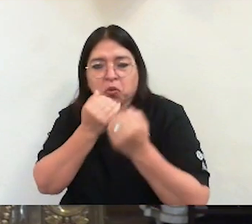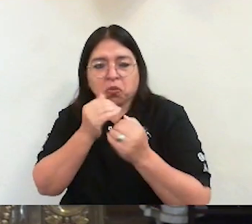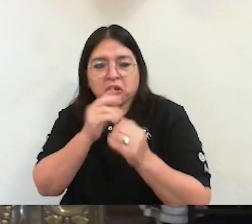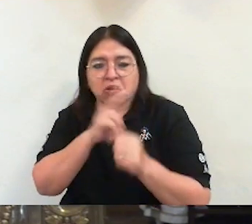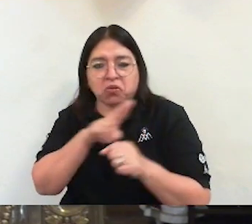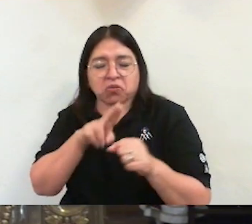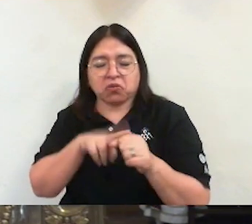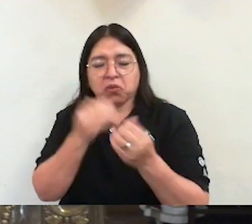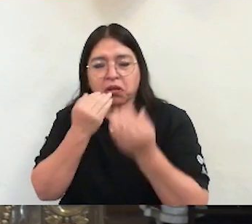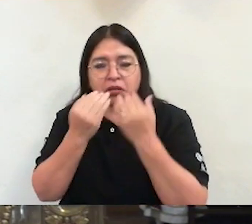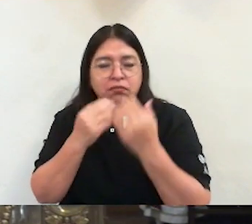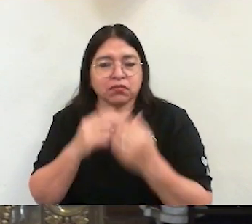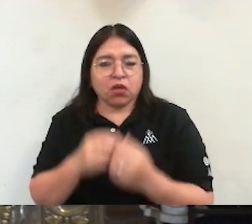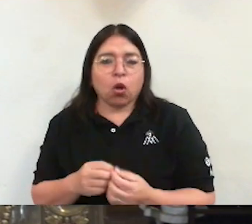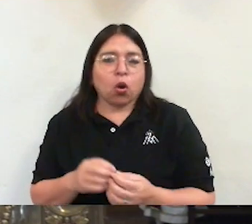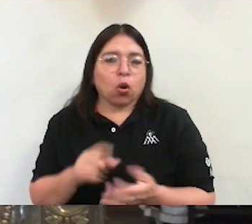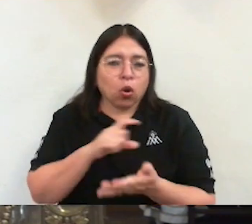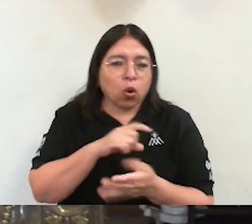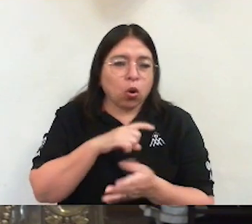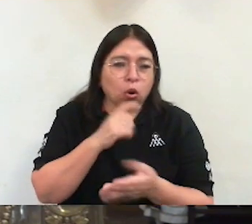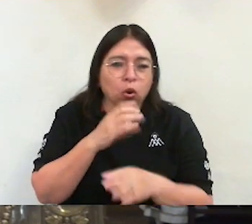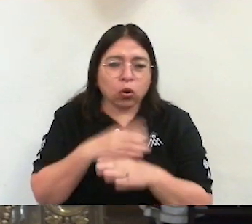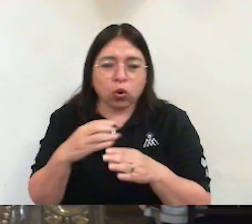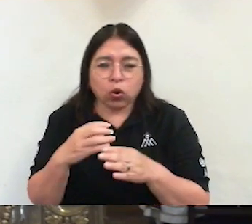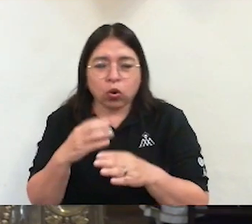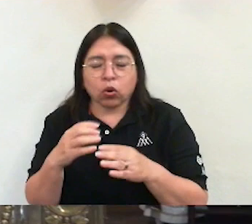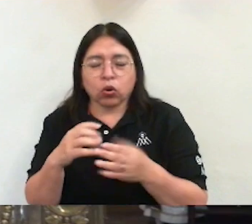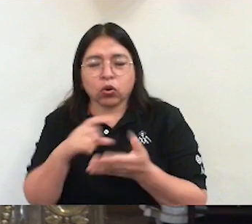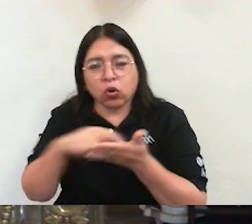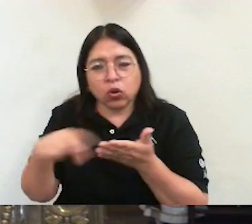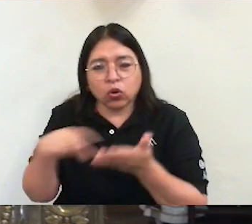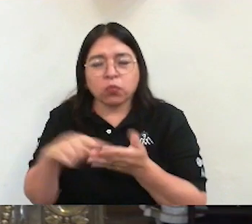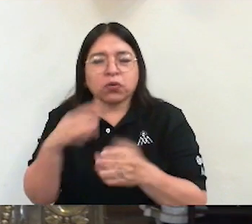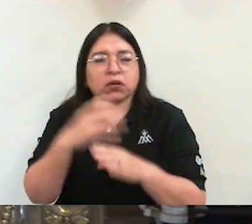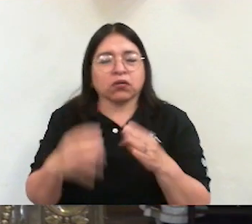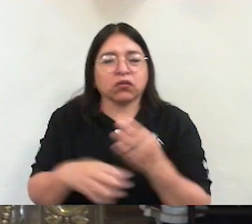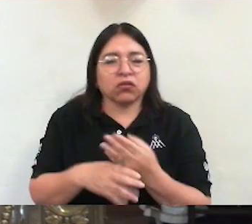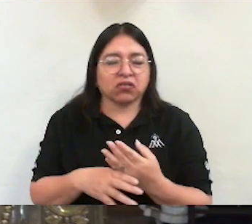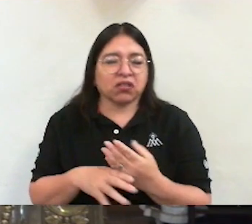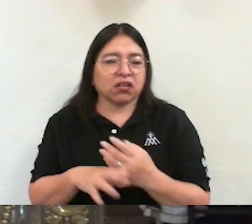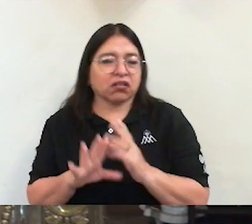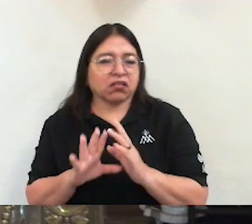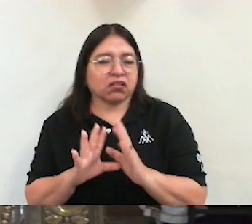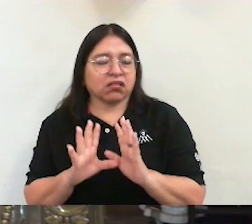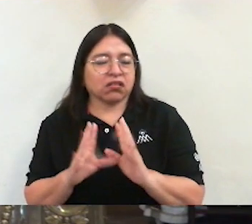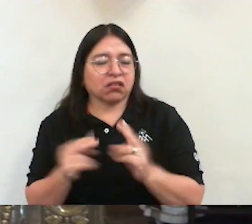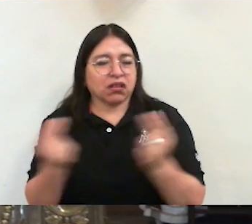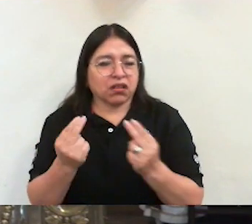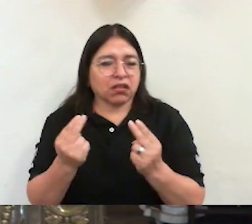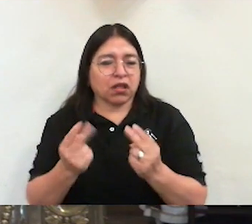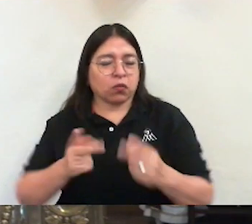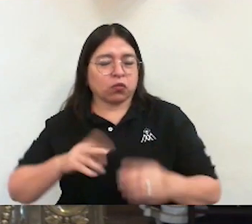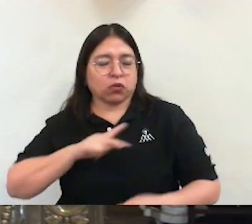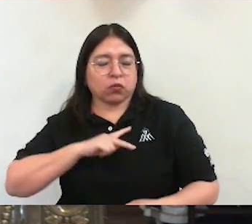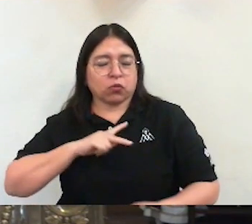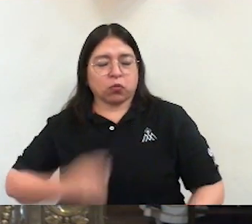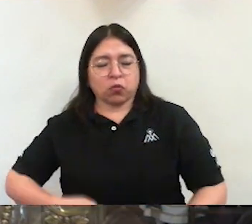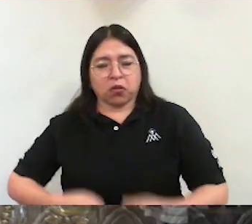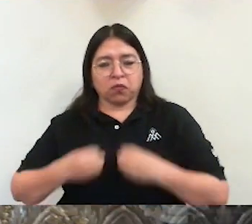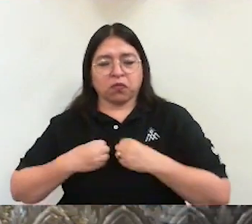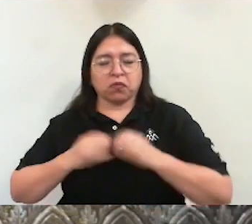ropa, que no basta satisfacer lo necesario para vivir,